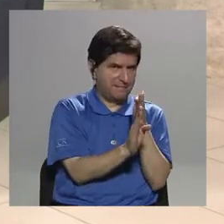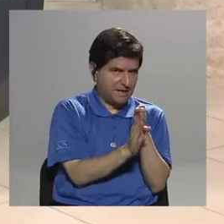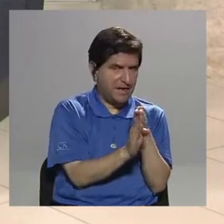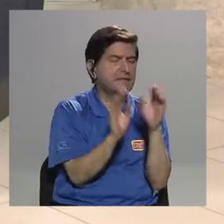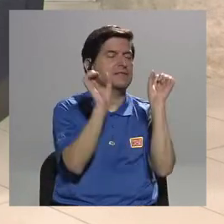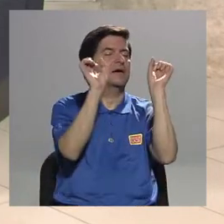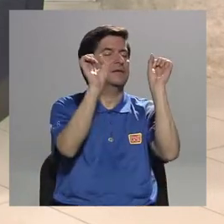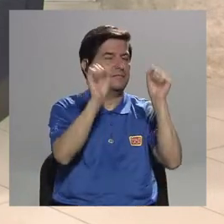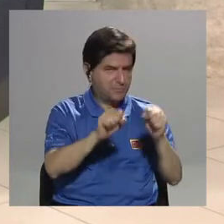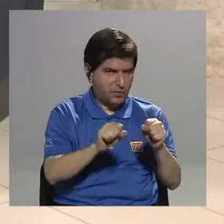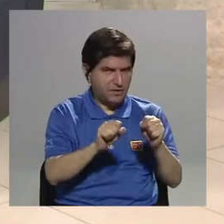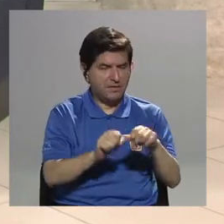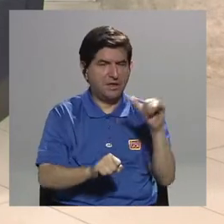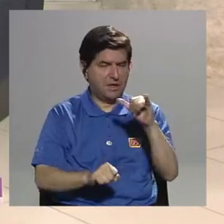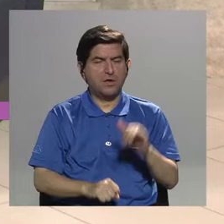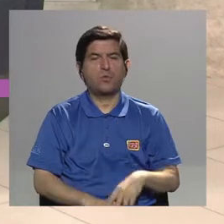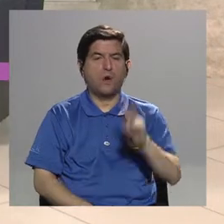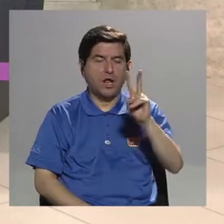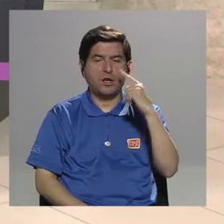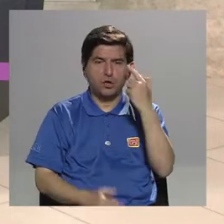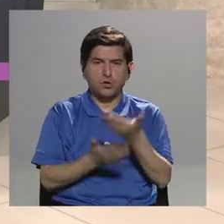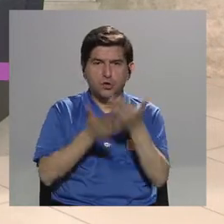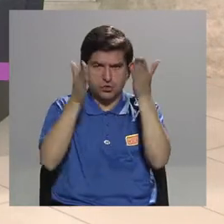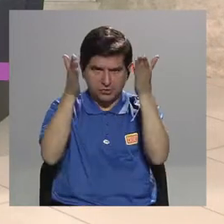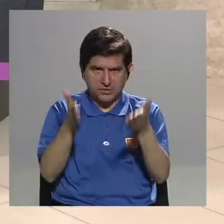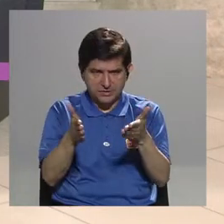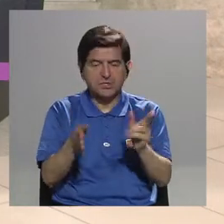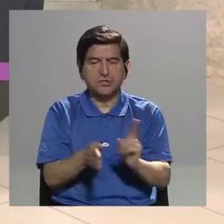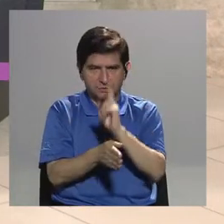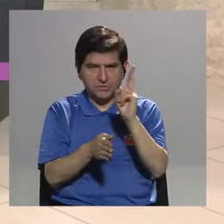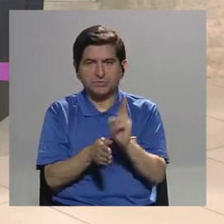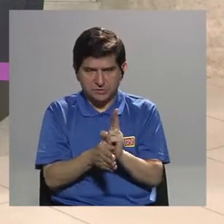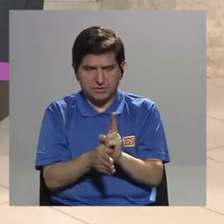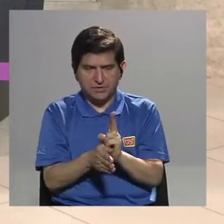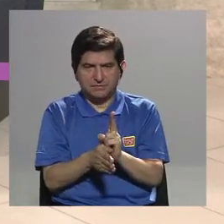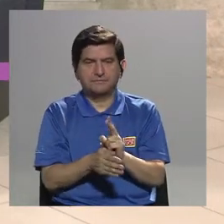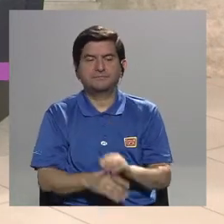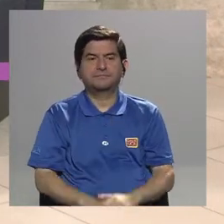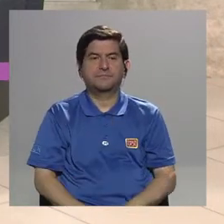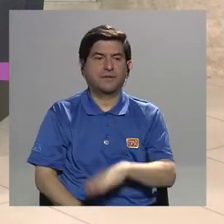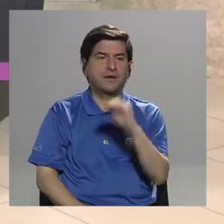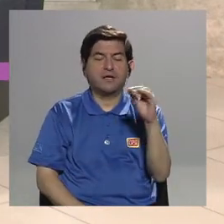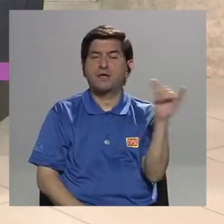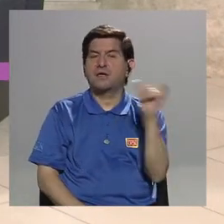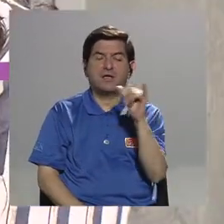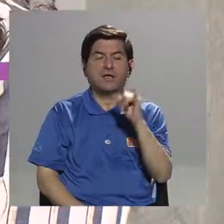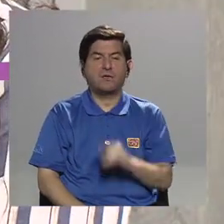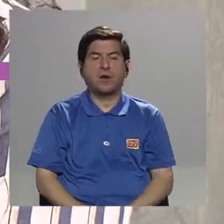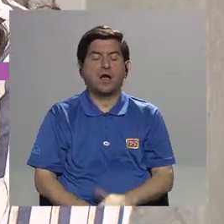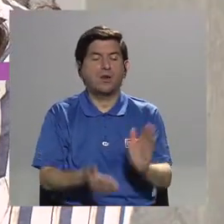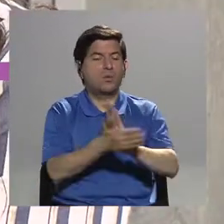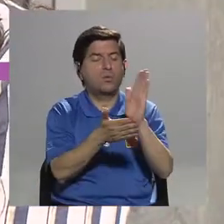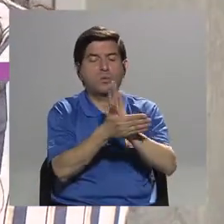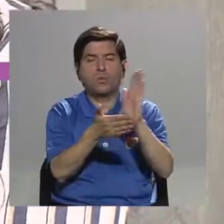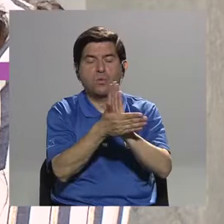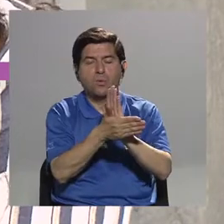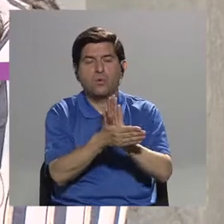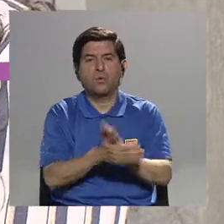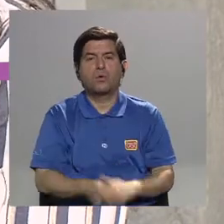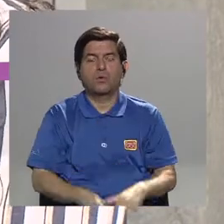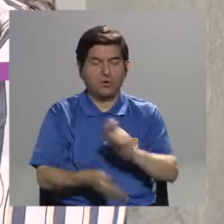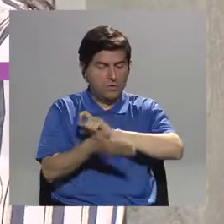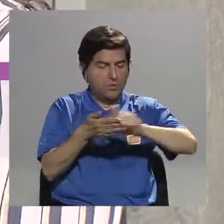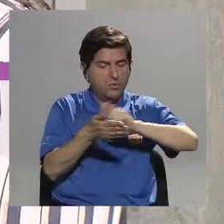directo pueden hacer la donación igual con dos testigos y se hace igual, se llena todo el formulario